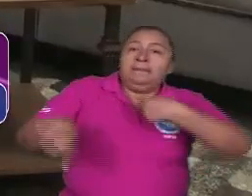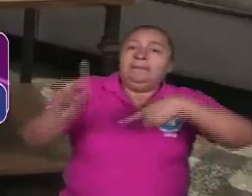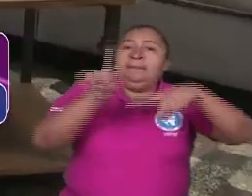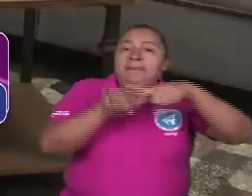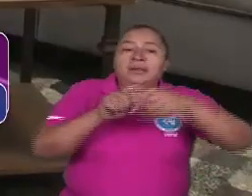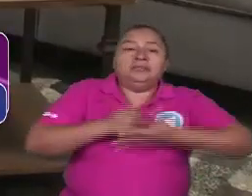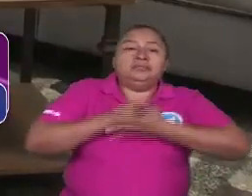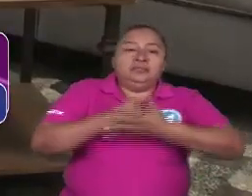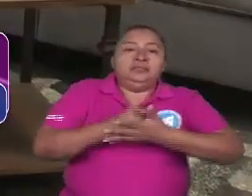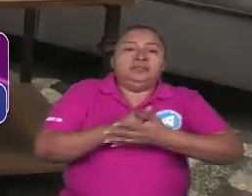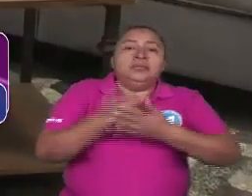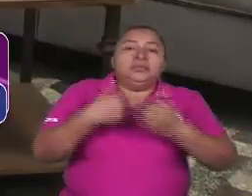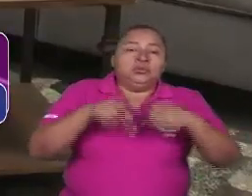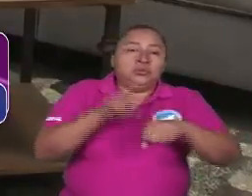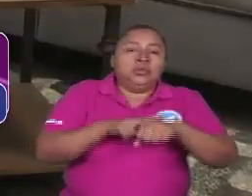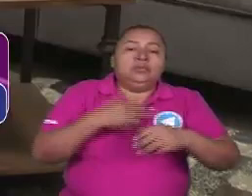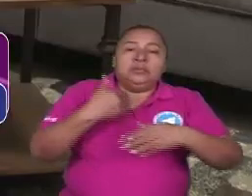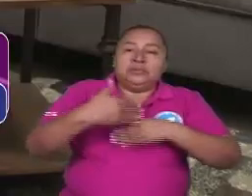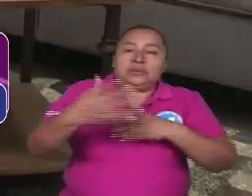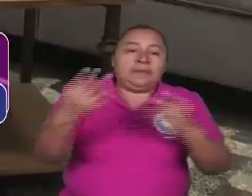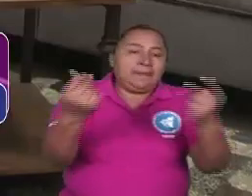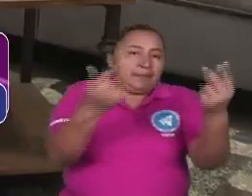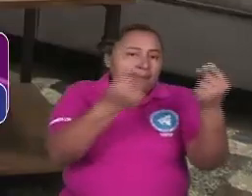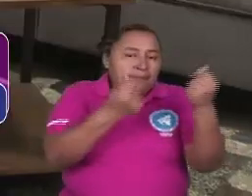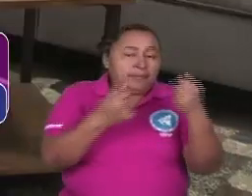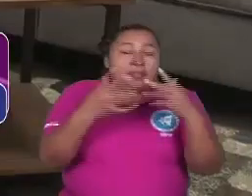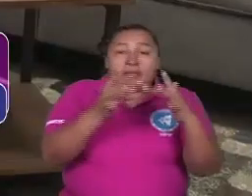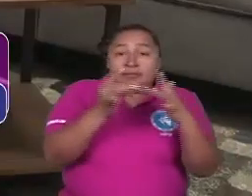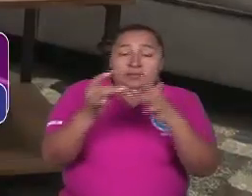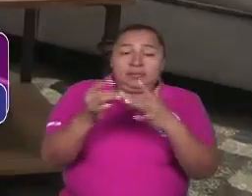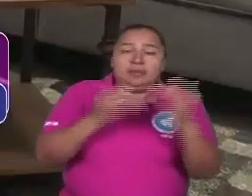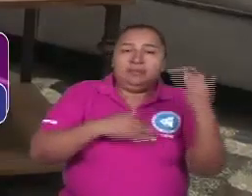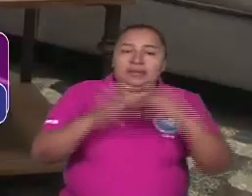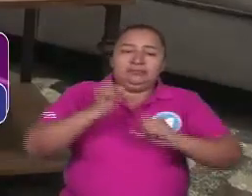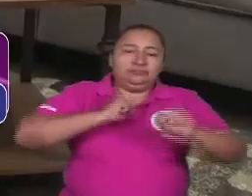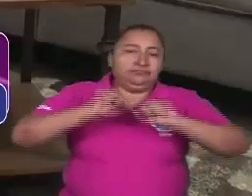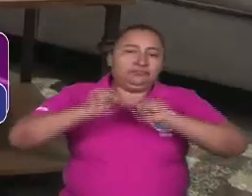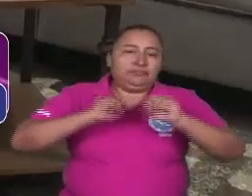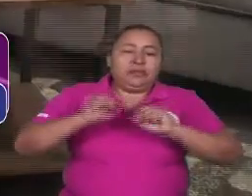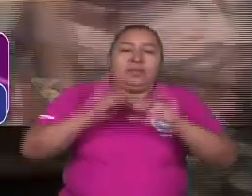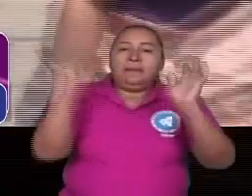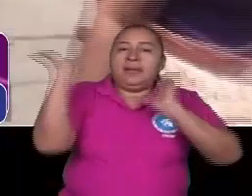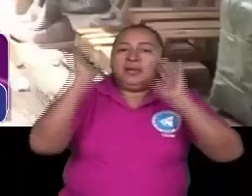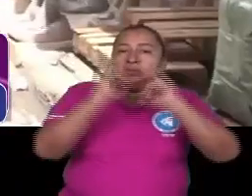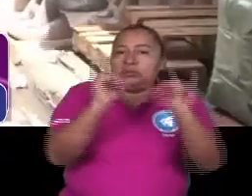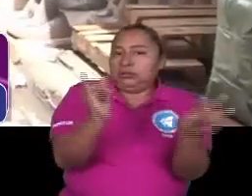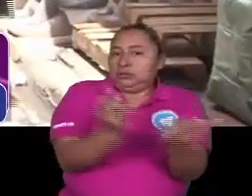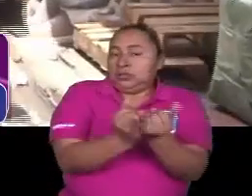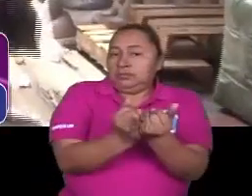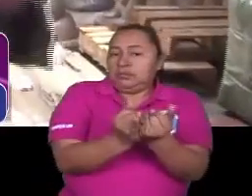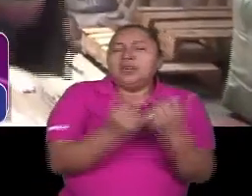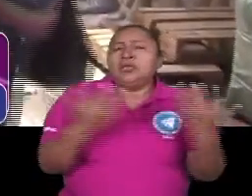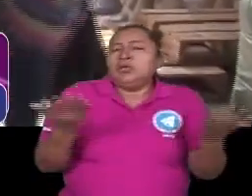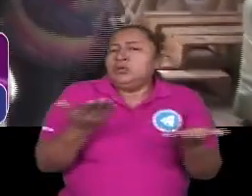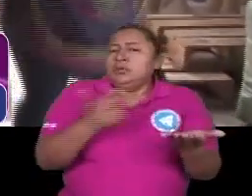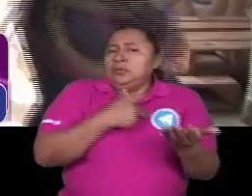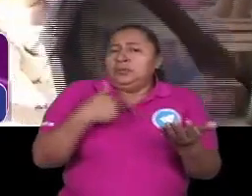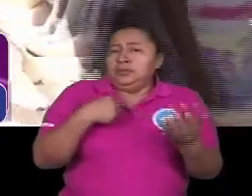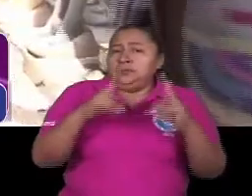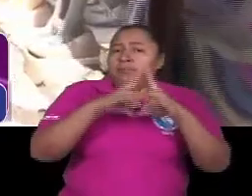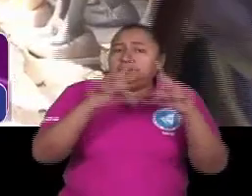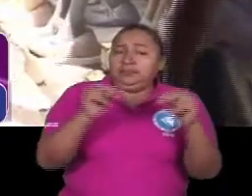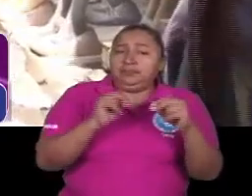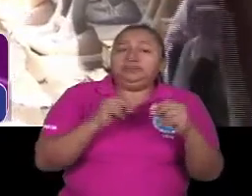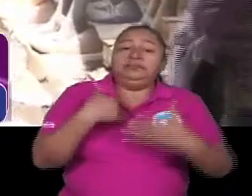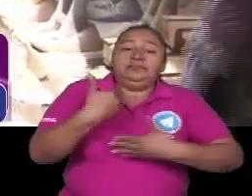la producción nacional y avanzar con mayor rapidez sobre todo hacer más dinámico el mercado internacional y que es lo que ha hecho Nicaragua ha ido